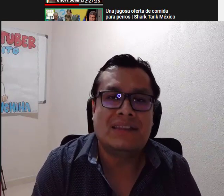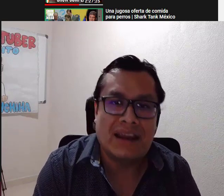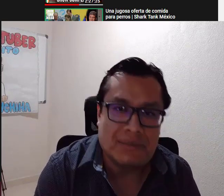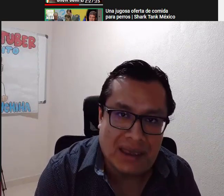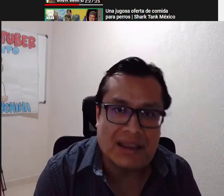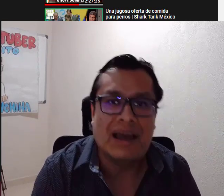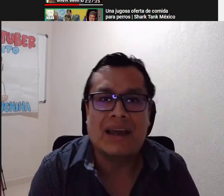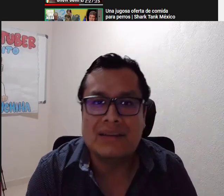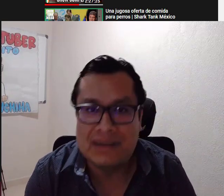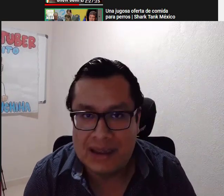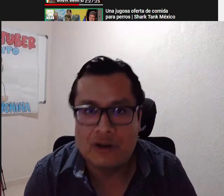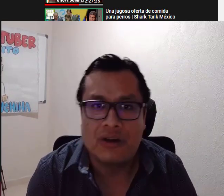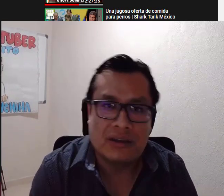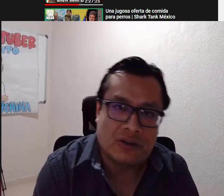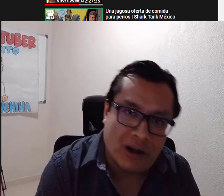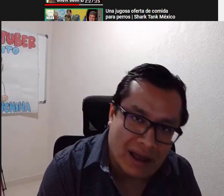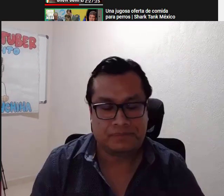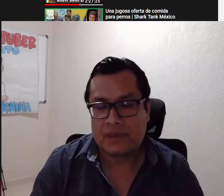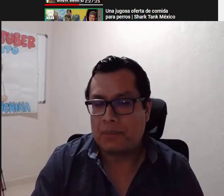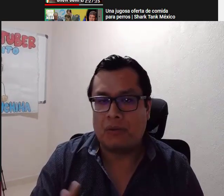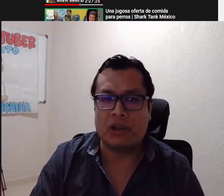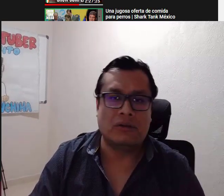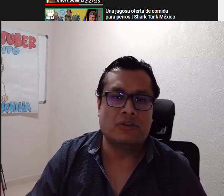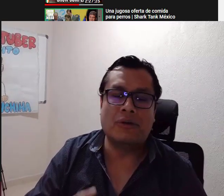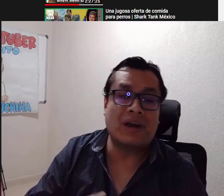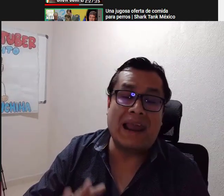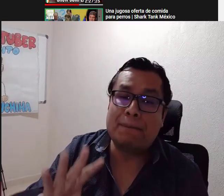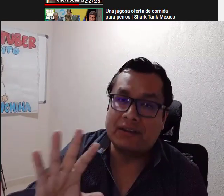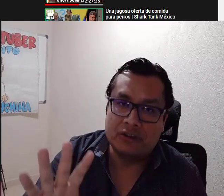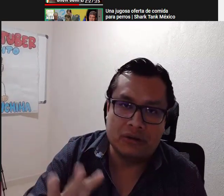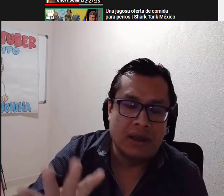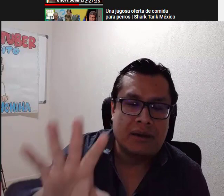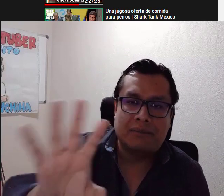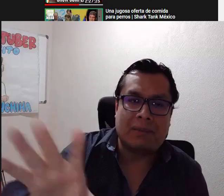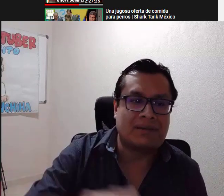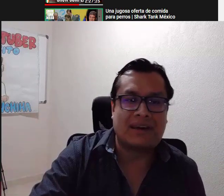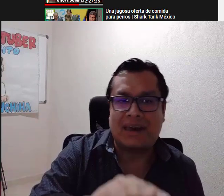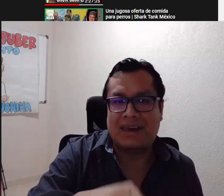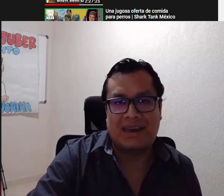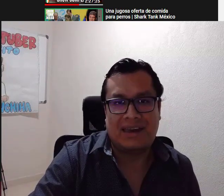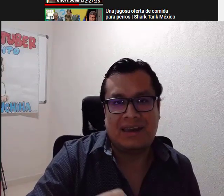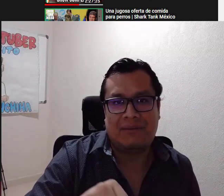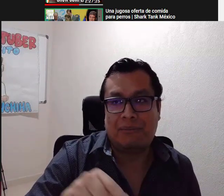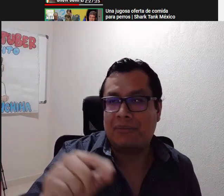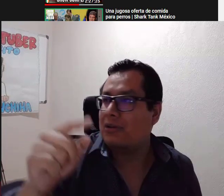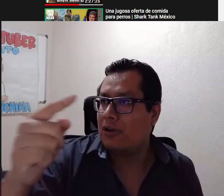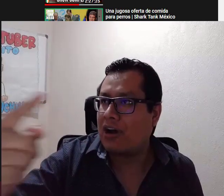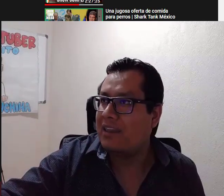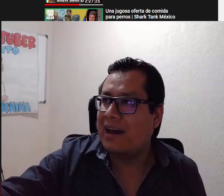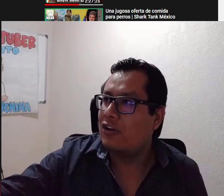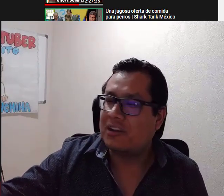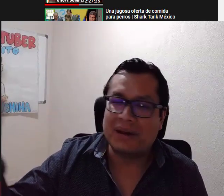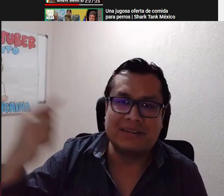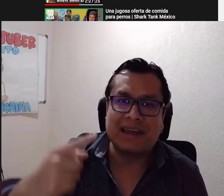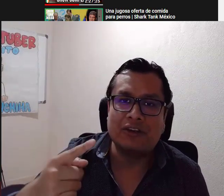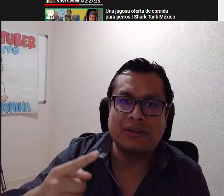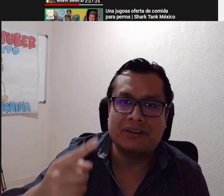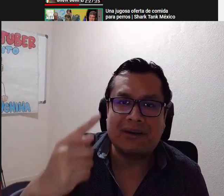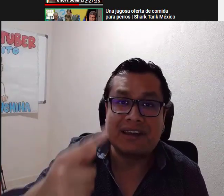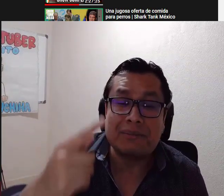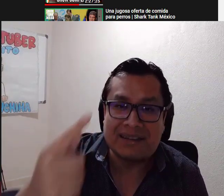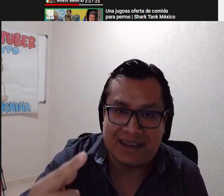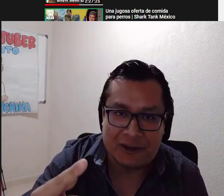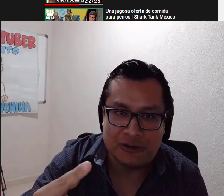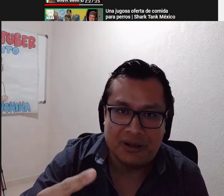se termina el ciclo escolar. Pero bueno, yo veo que la presión va más a que lo que digan los demás estados